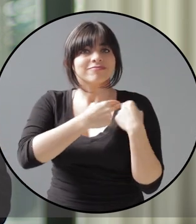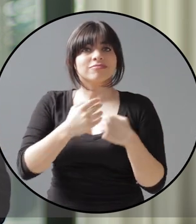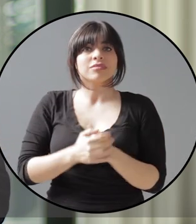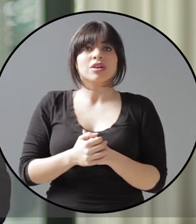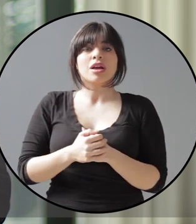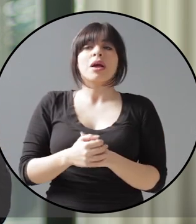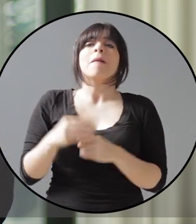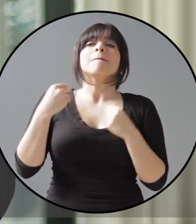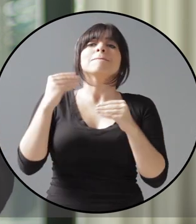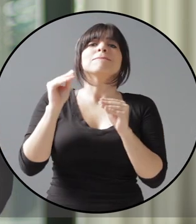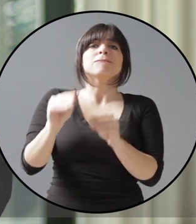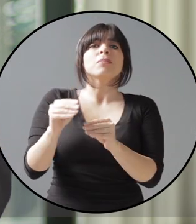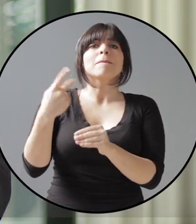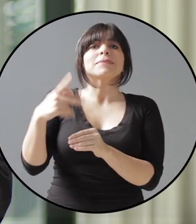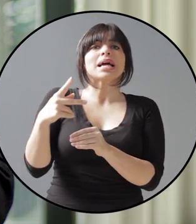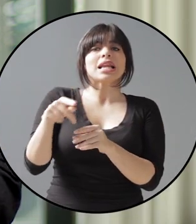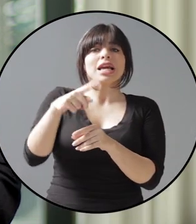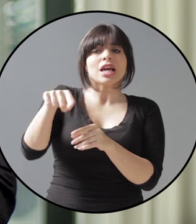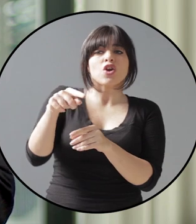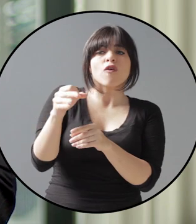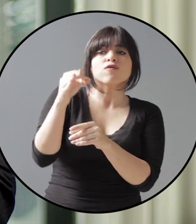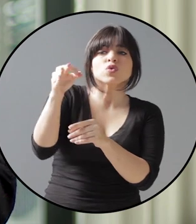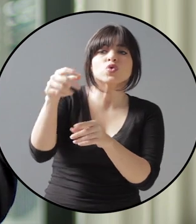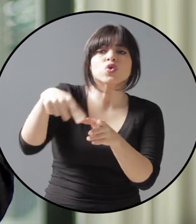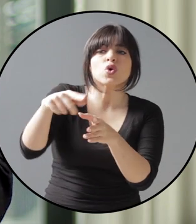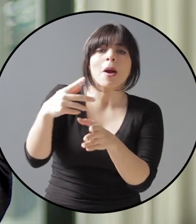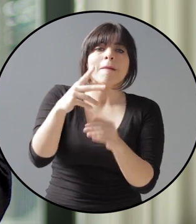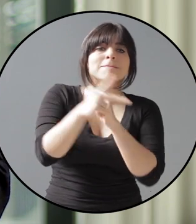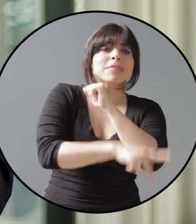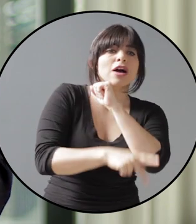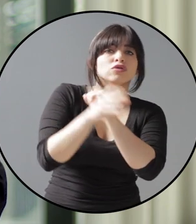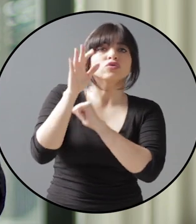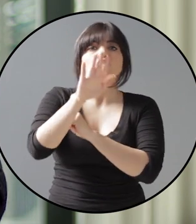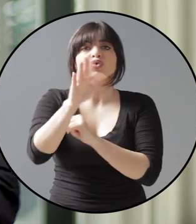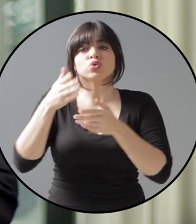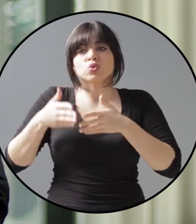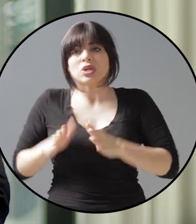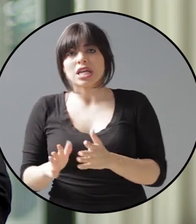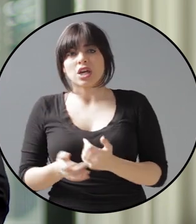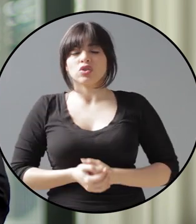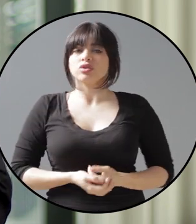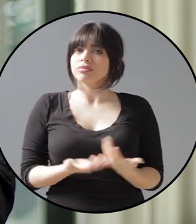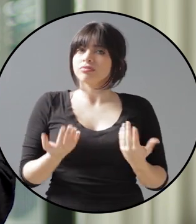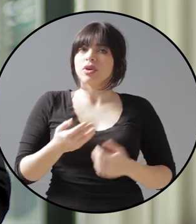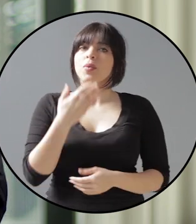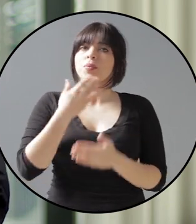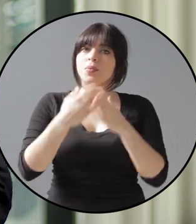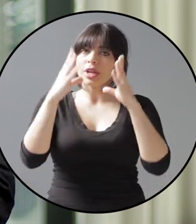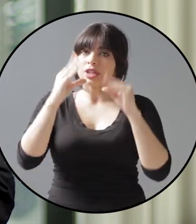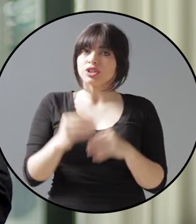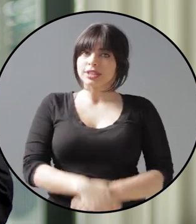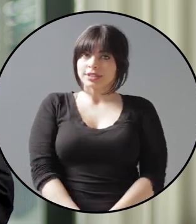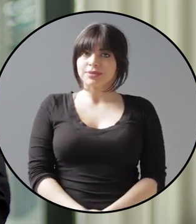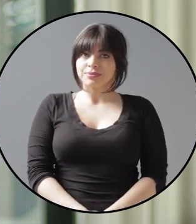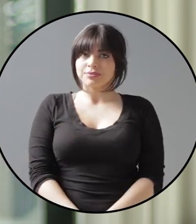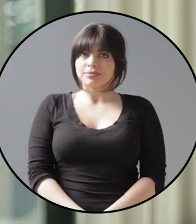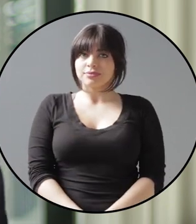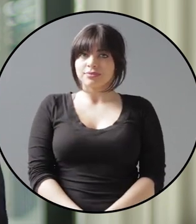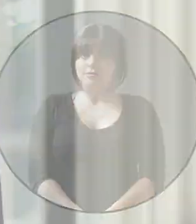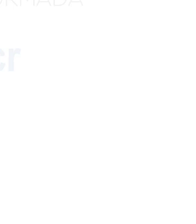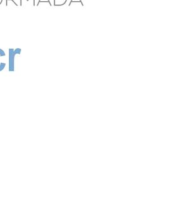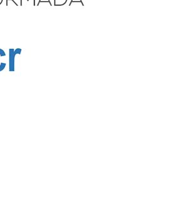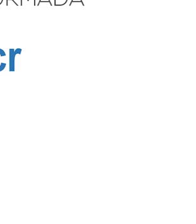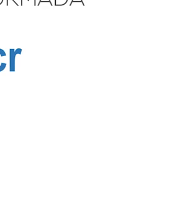obligaciones e hipotecar el futuro del país, el suyo y el de sus hijos. Que pasen muy buenas noches.